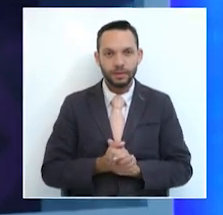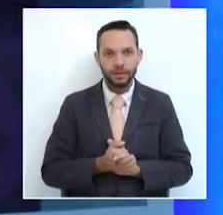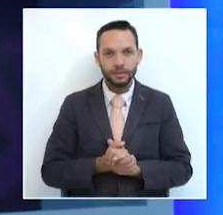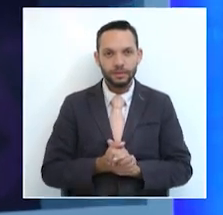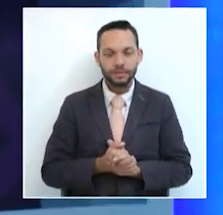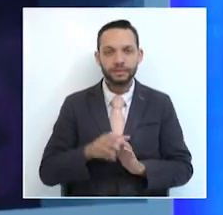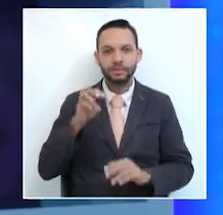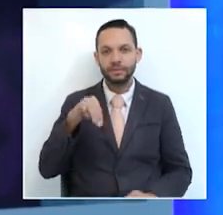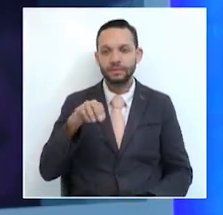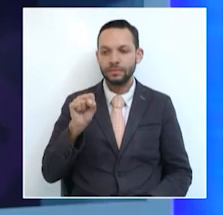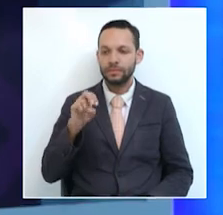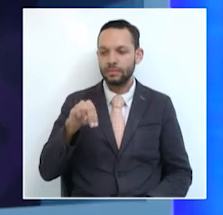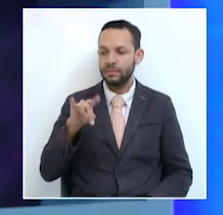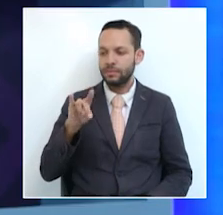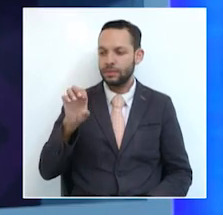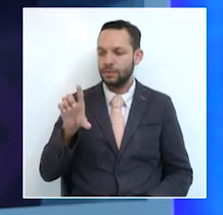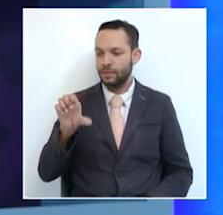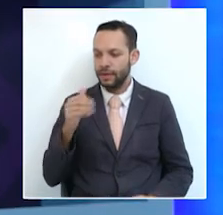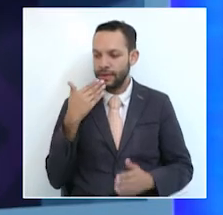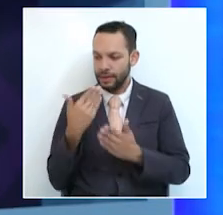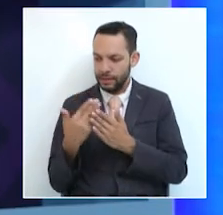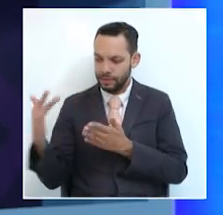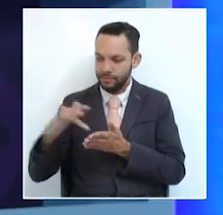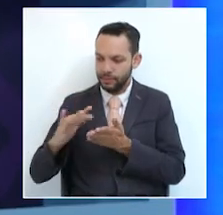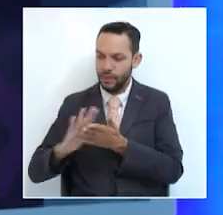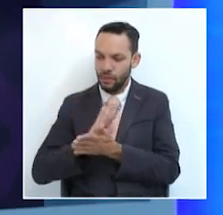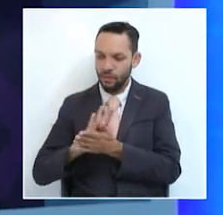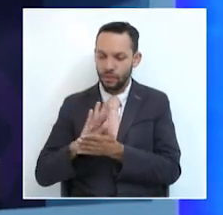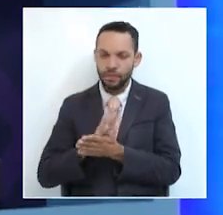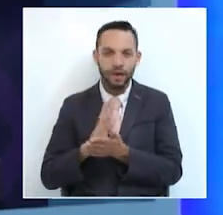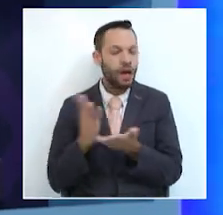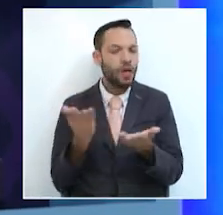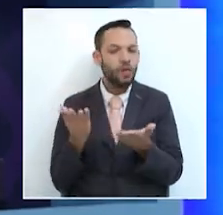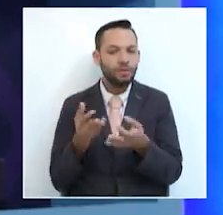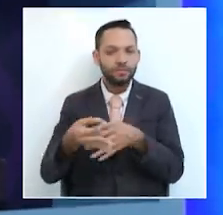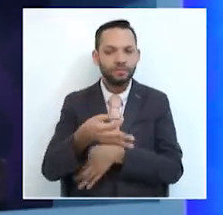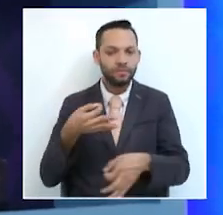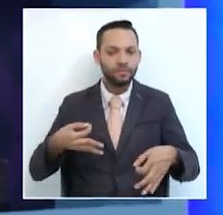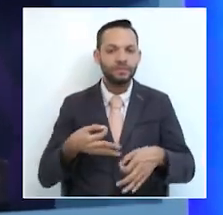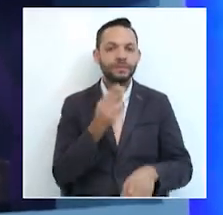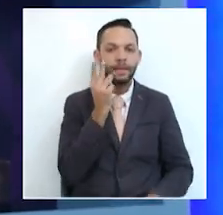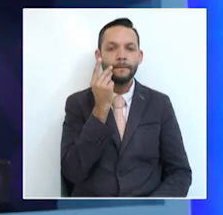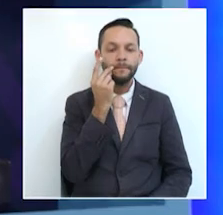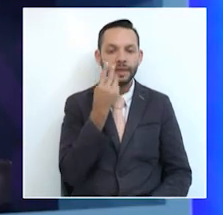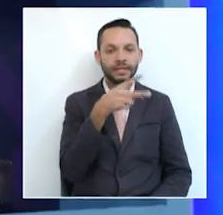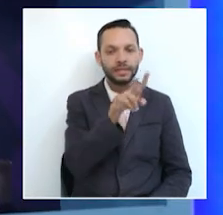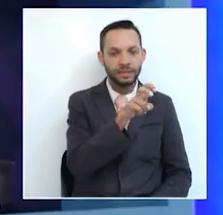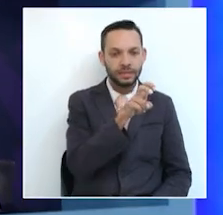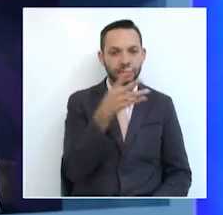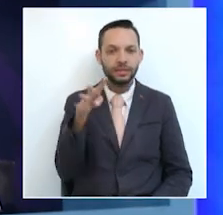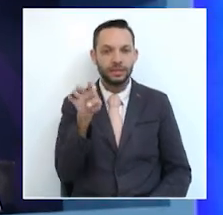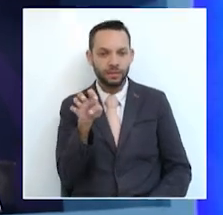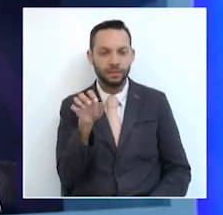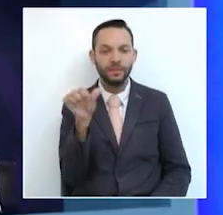Manuela, muchas gracias por toda la información. Y nos trasladamos para Pereira porque entre el 17 y 19 de agosto en los